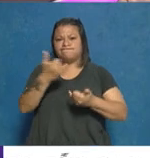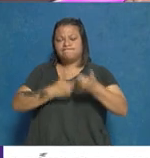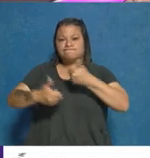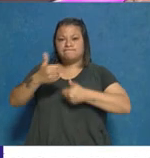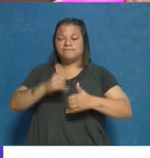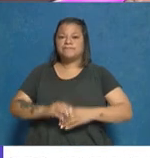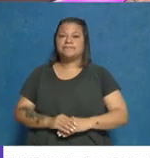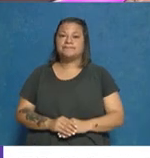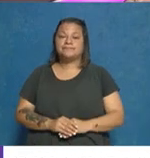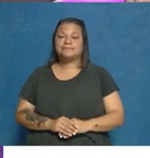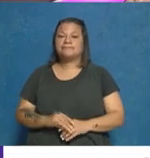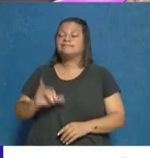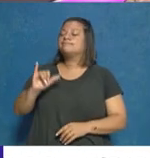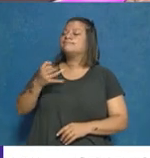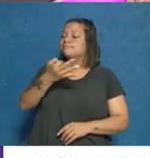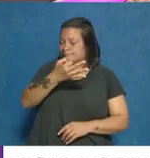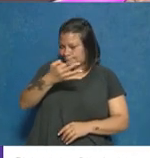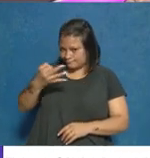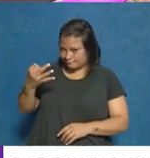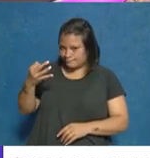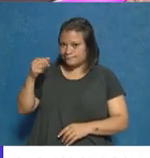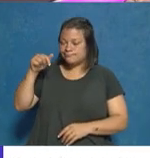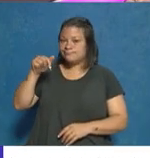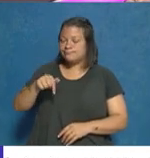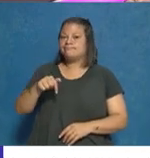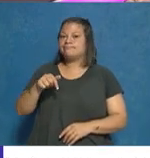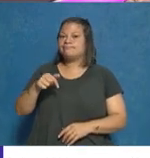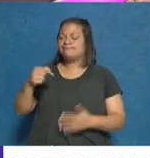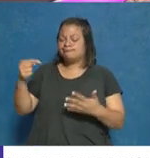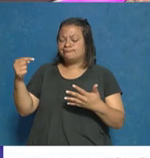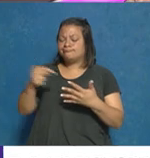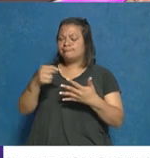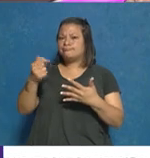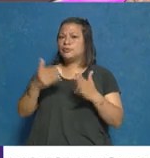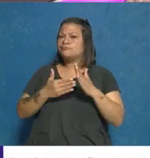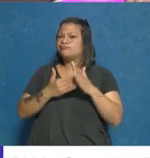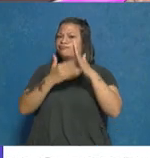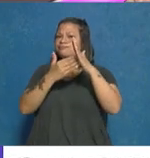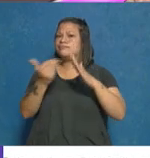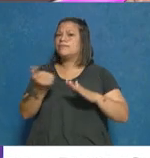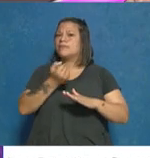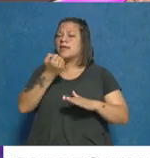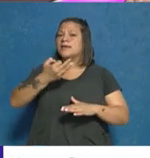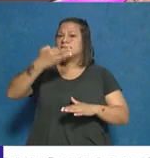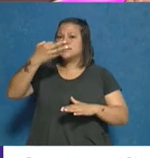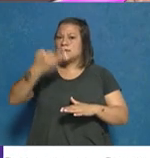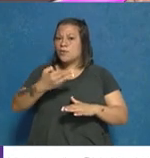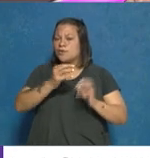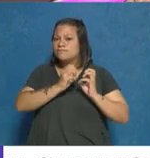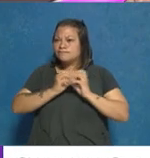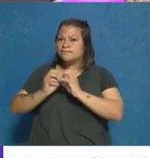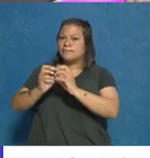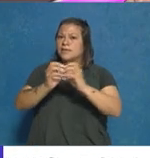Sí, exactamente, Daniela. Y este es uno de los puntos clave que seguro va a tener el debate